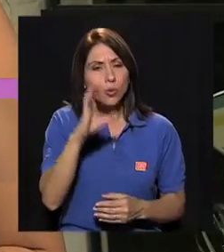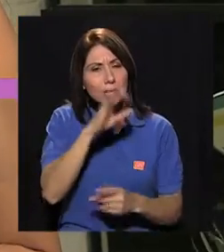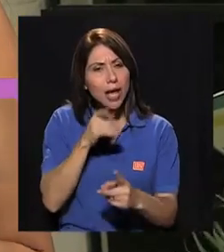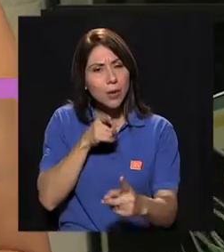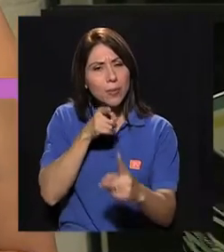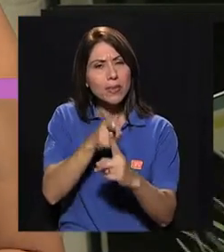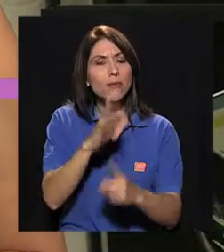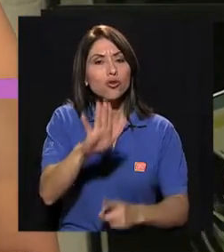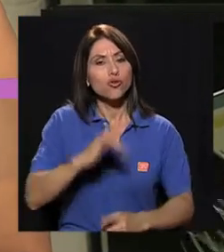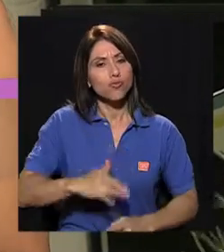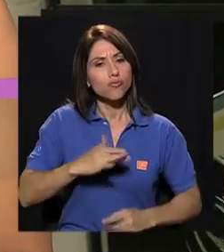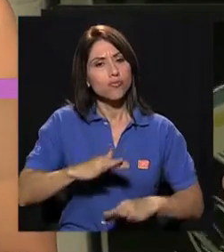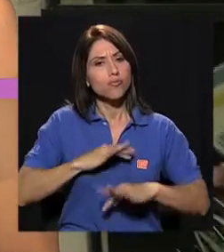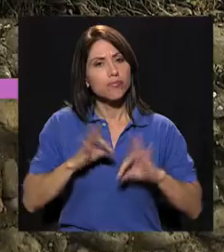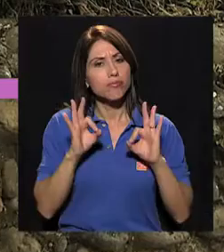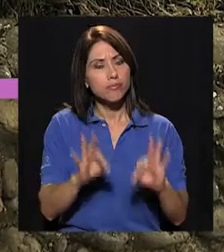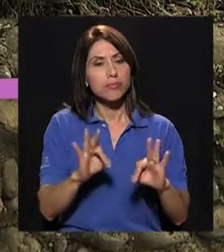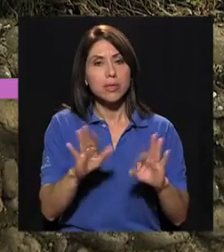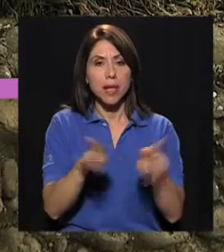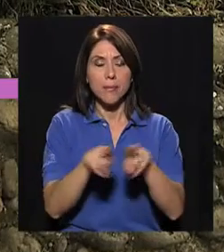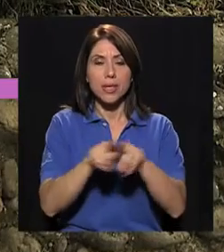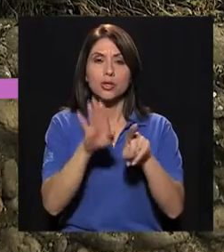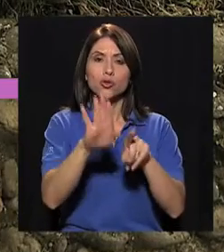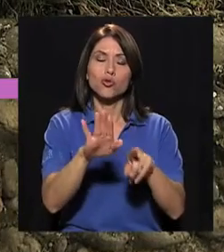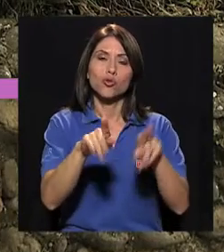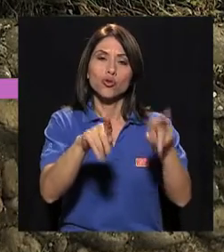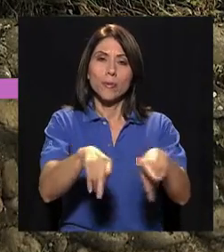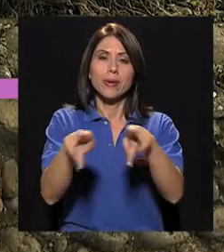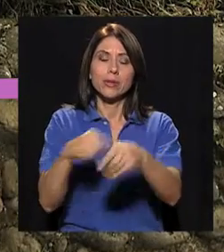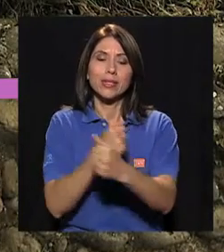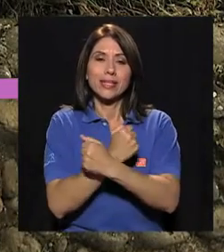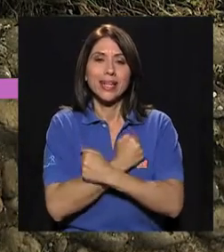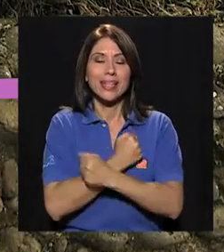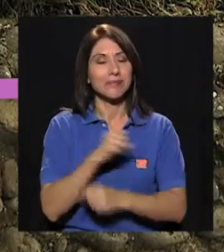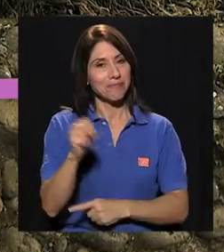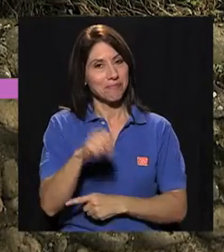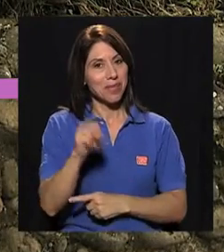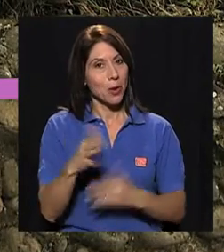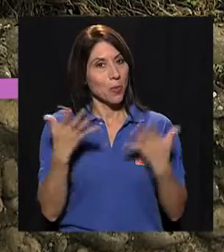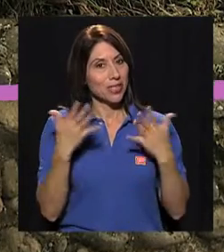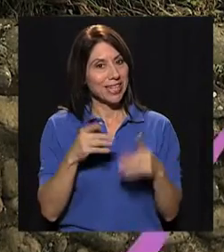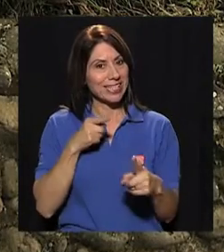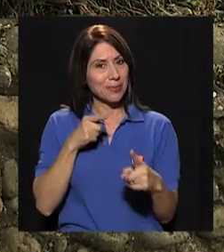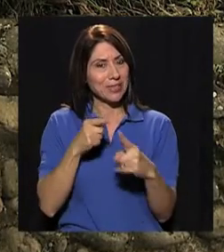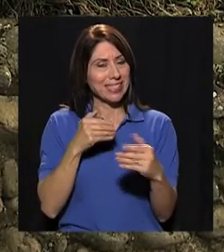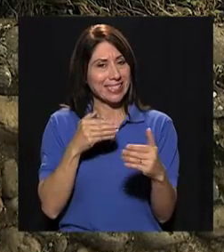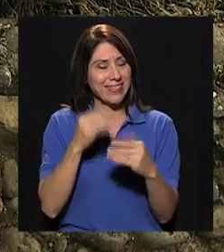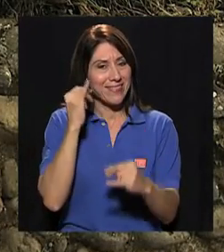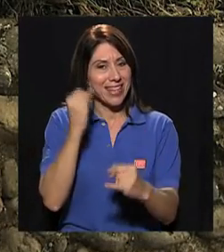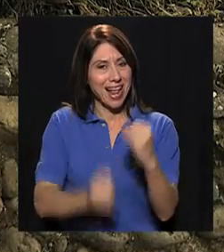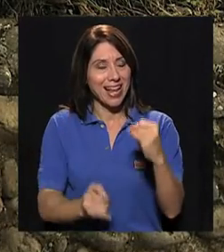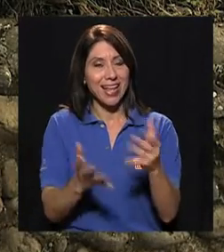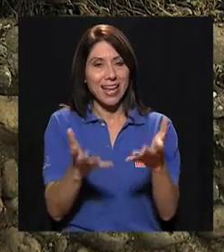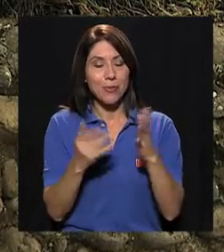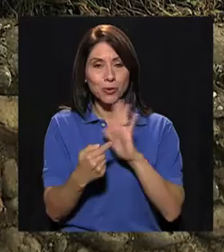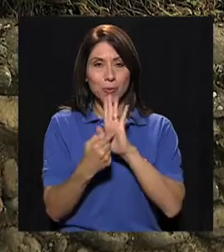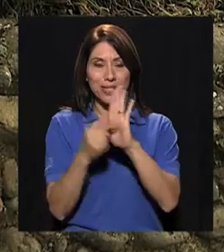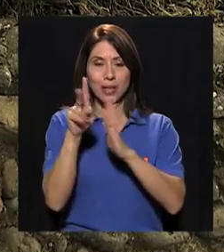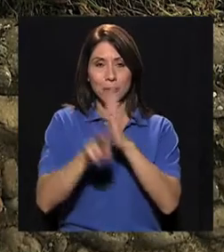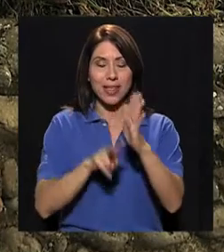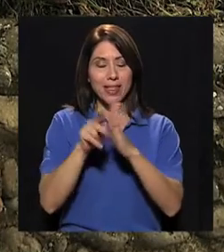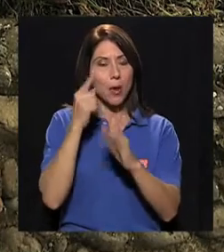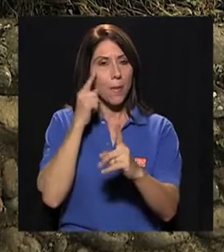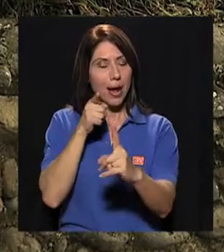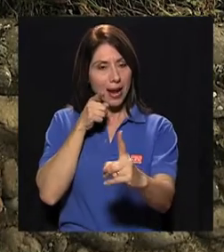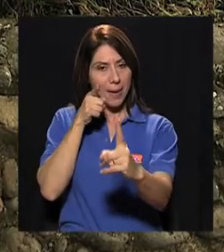bienestar y el de sus seres queridos. Y por eso, Fabiola y amigos televidentes, como ya estamos en la recta final, queremos presentarles un video para poder